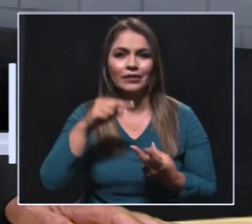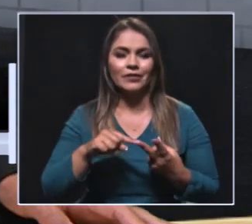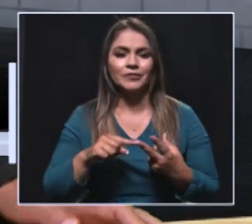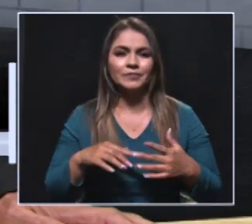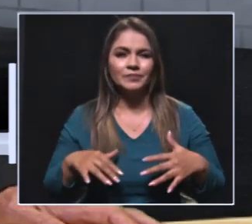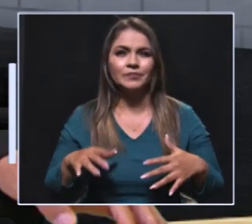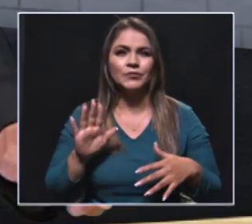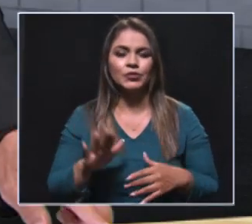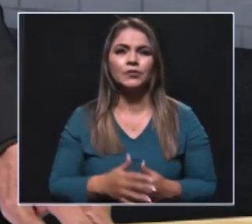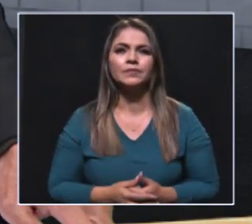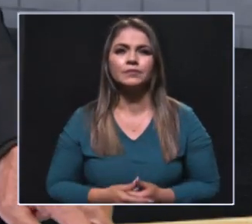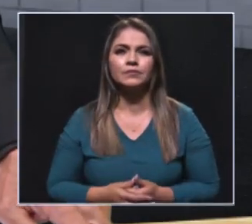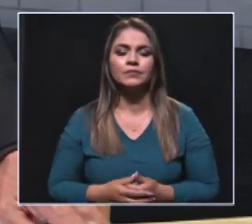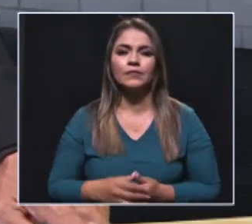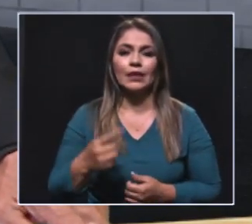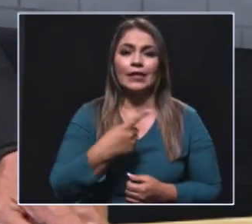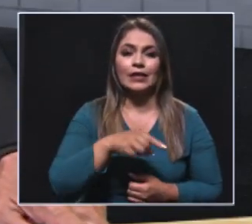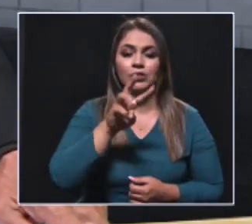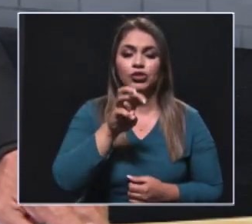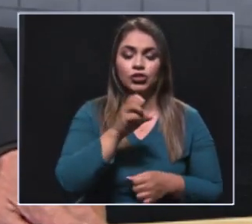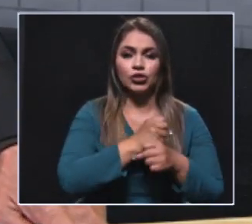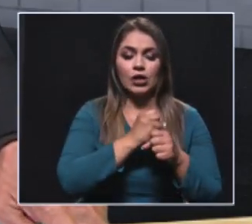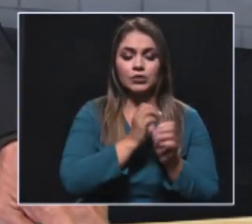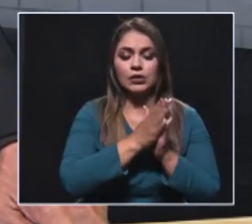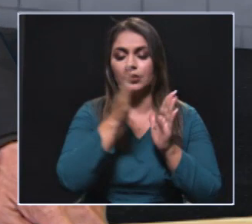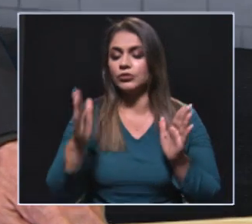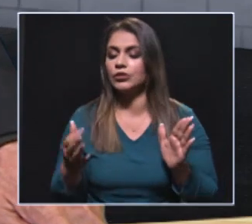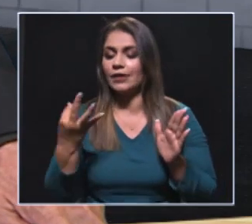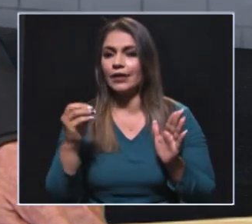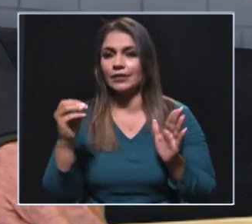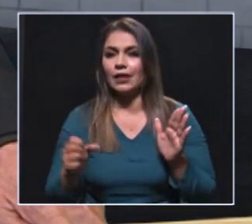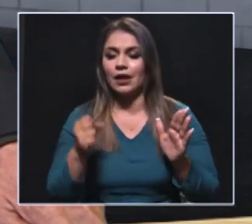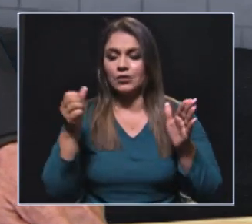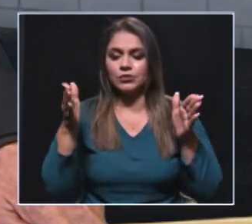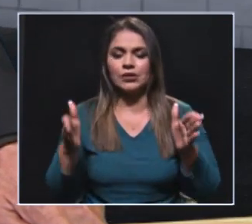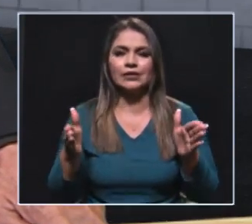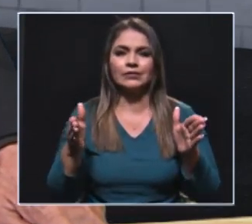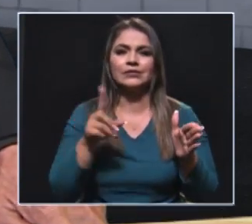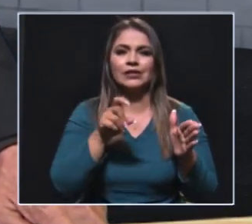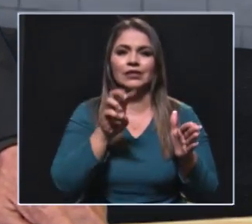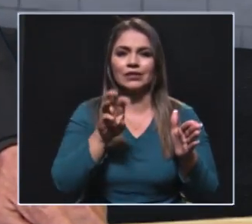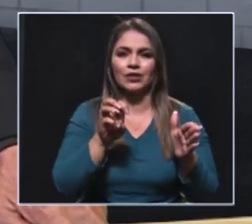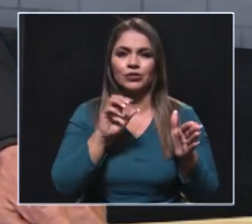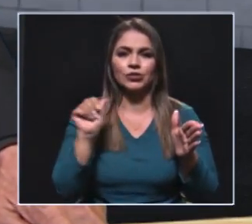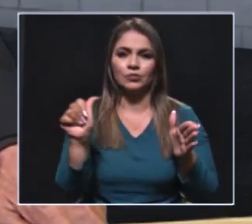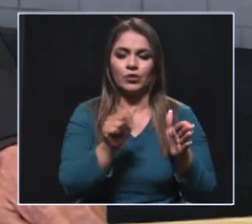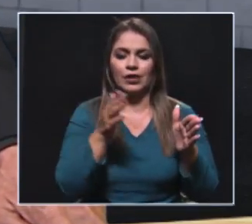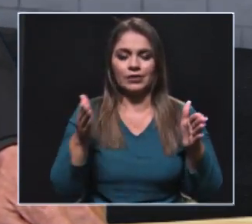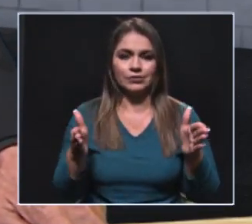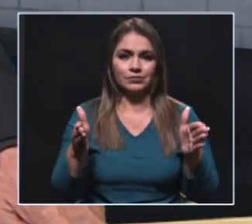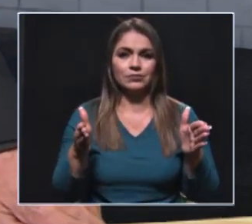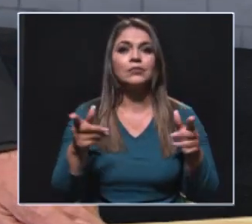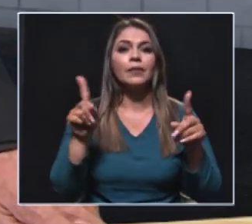elección popular, entre 18 años y 30 fueron 68. O sea que ahí la juventud también está